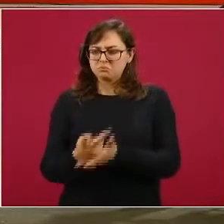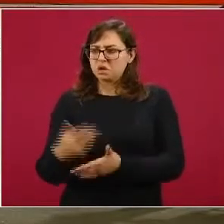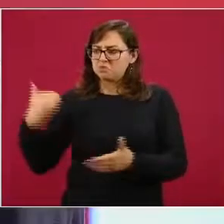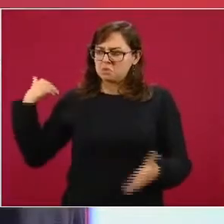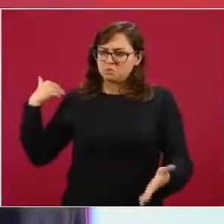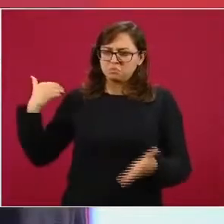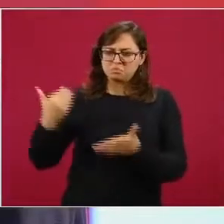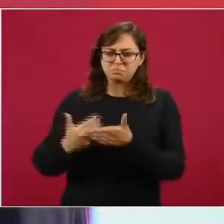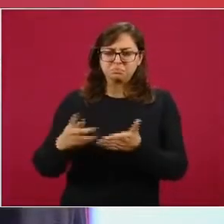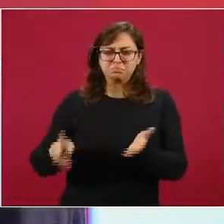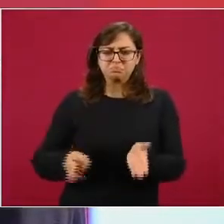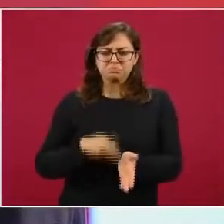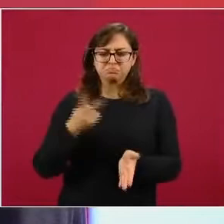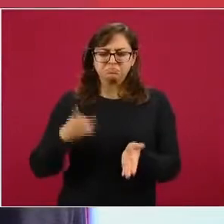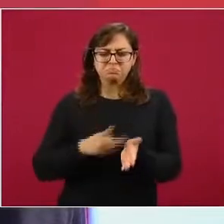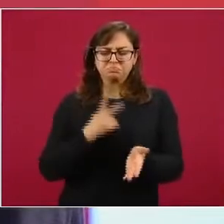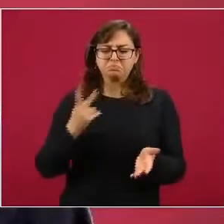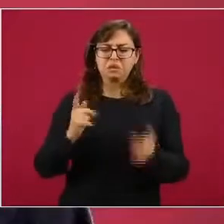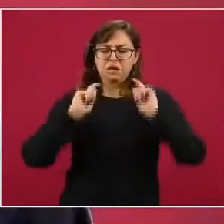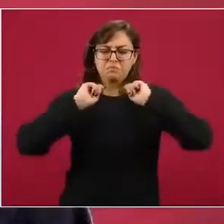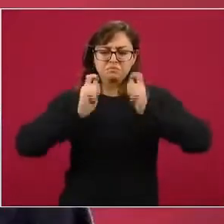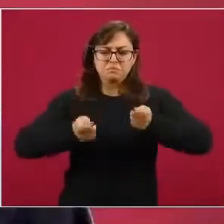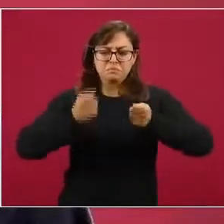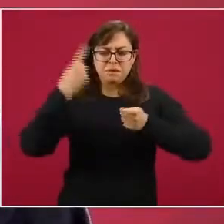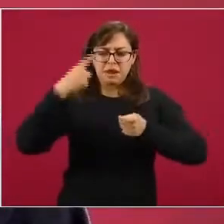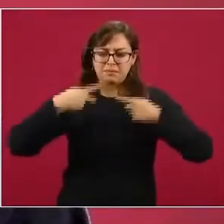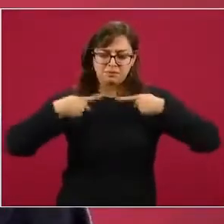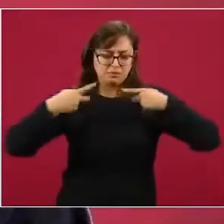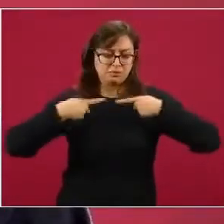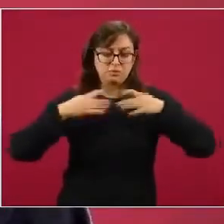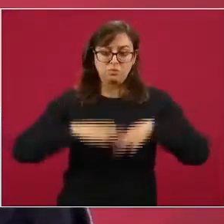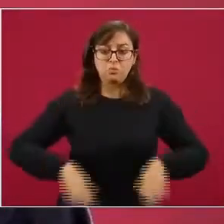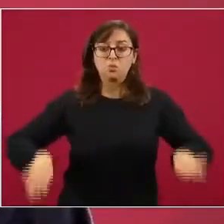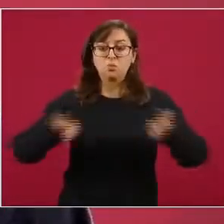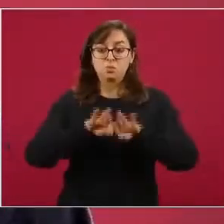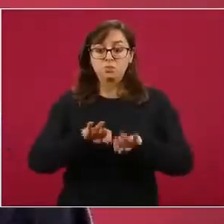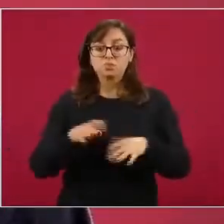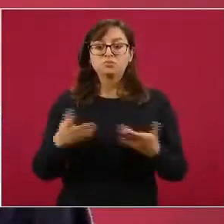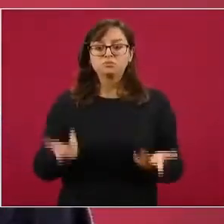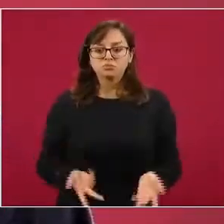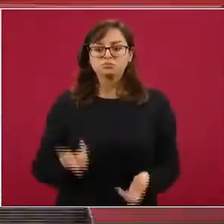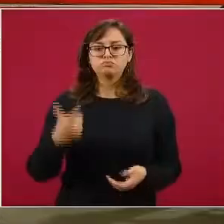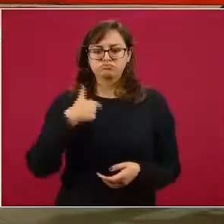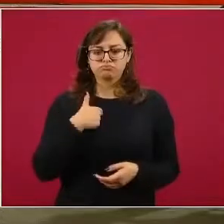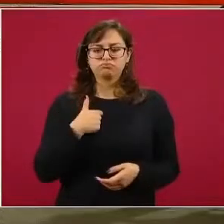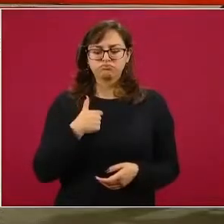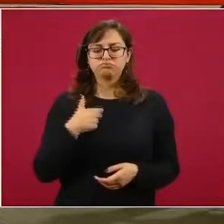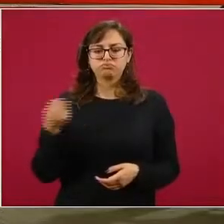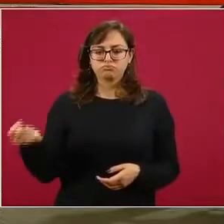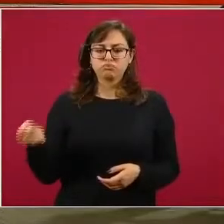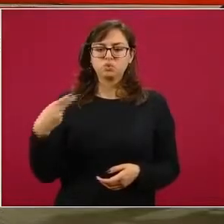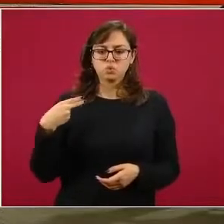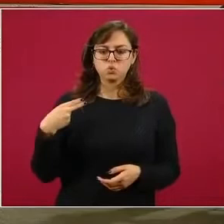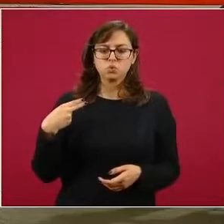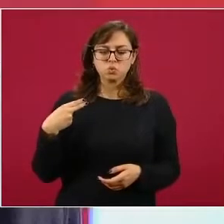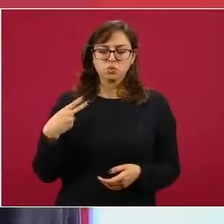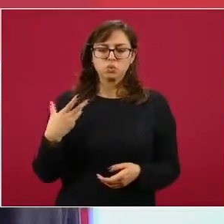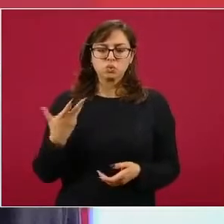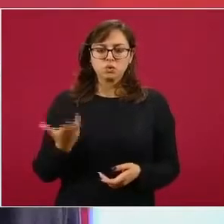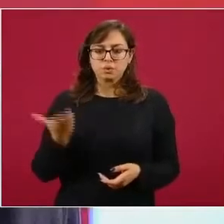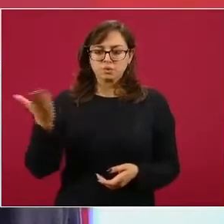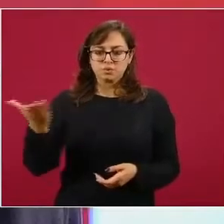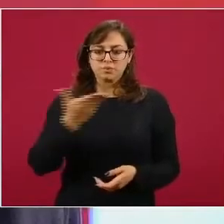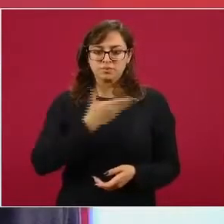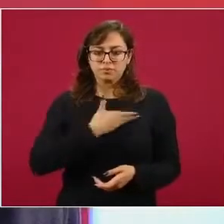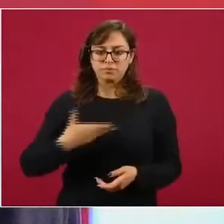han tenido una participación social relevante y en este caso, según tuve el privilegio de recibir de manos del presidente